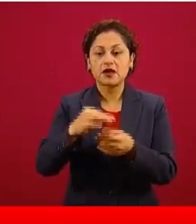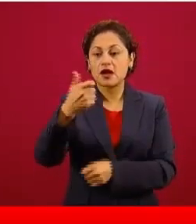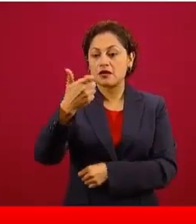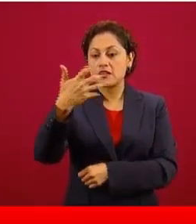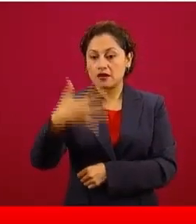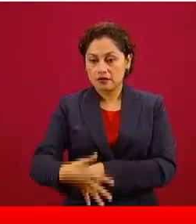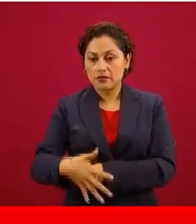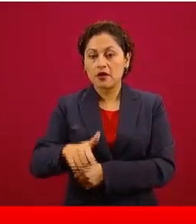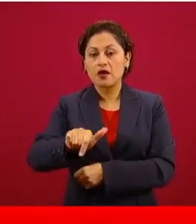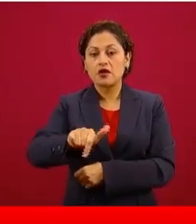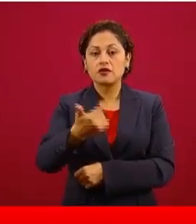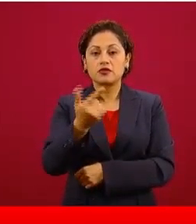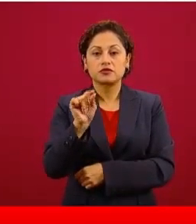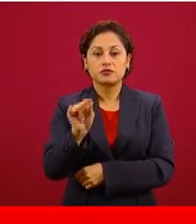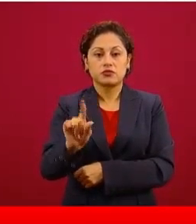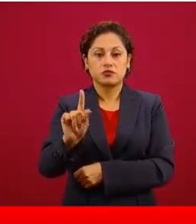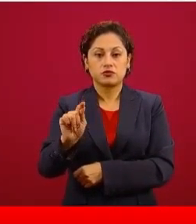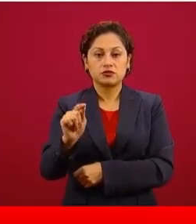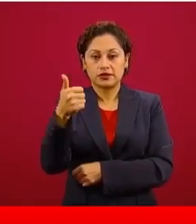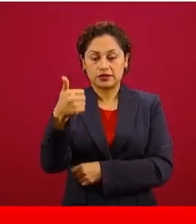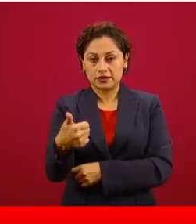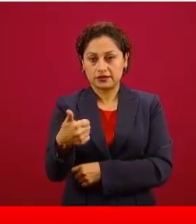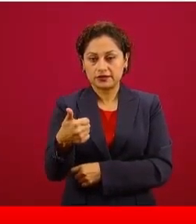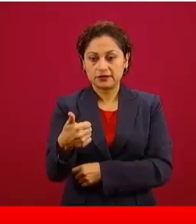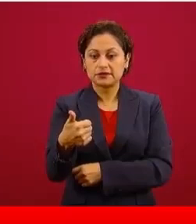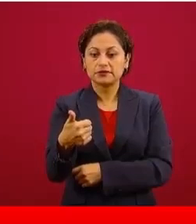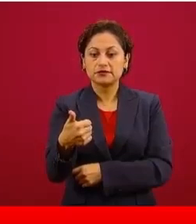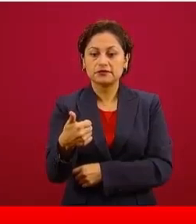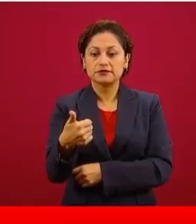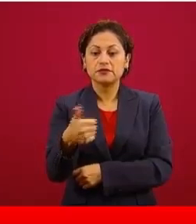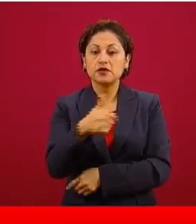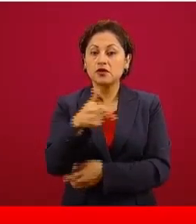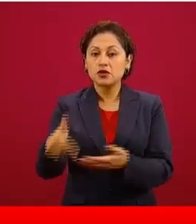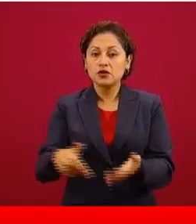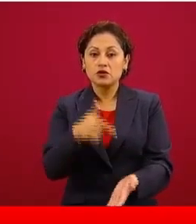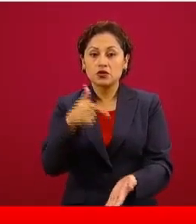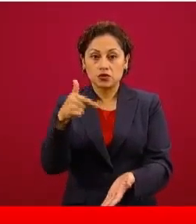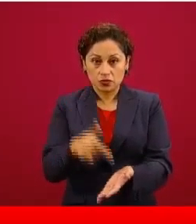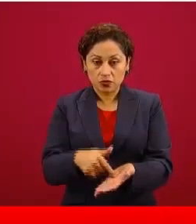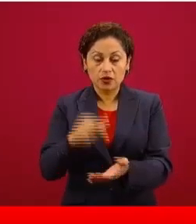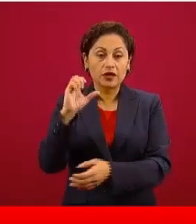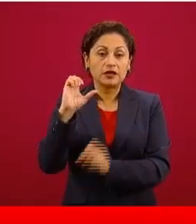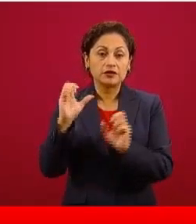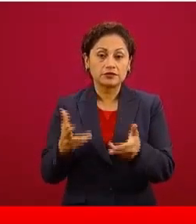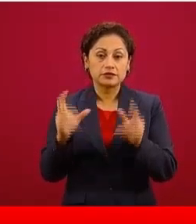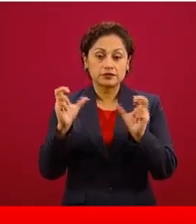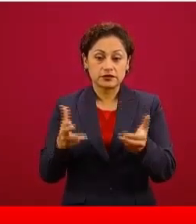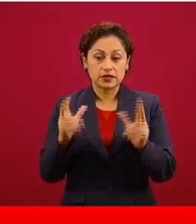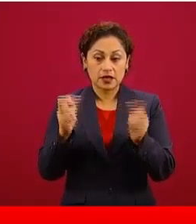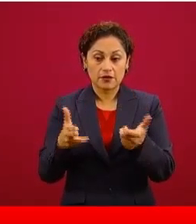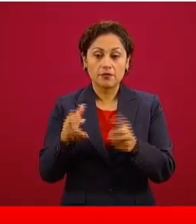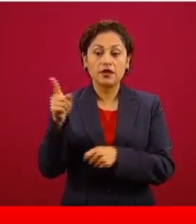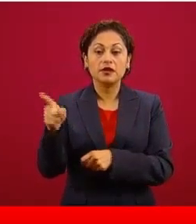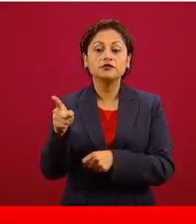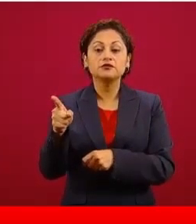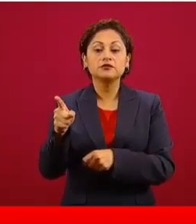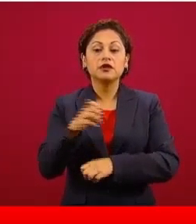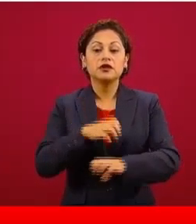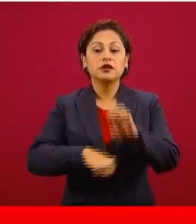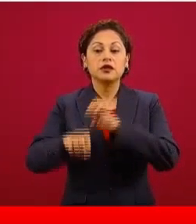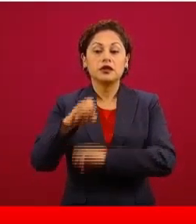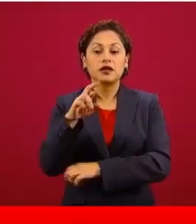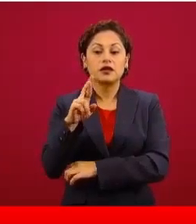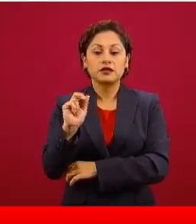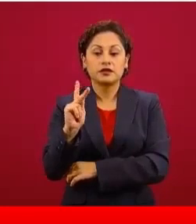regular, 12 pesos con 76 centavos en Cintalapa, Chiapas, y es de la franquicia Repsol.